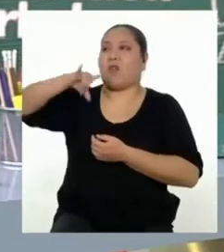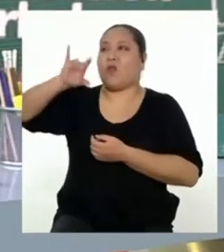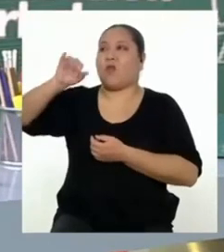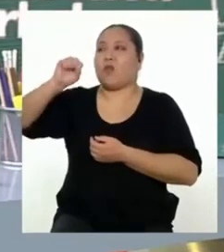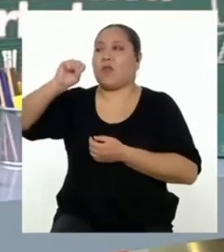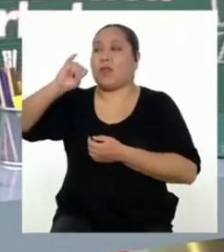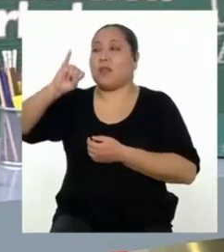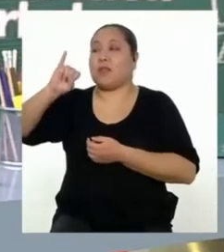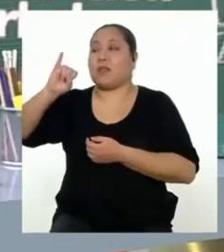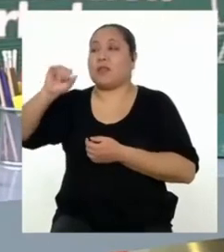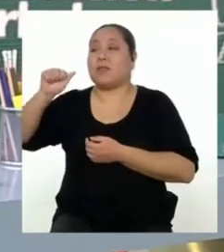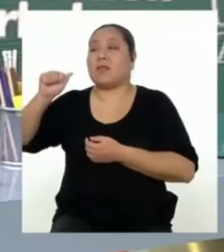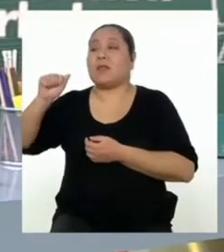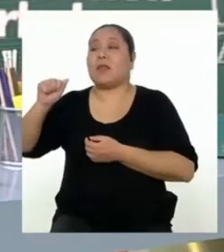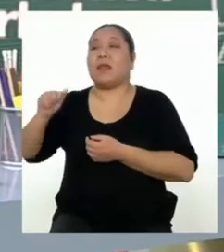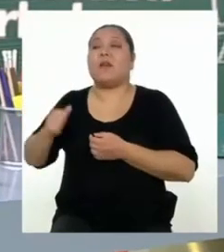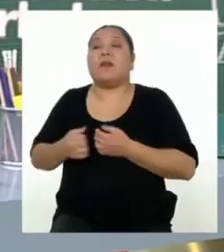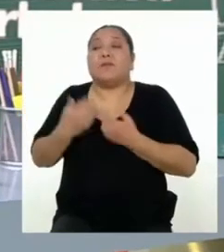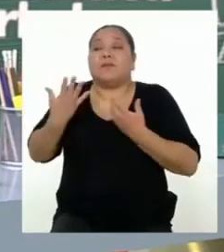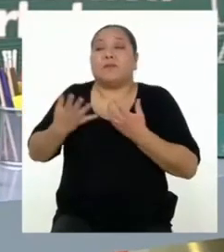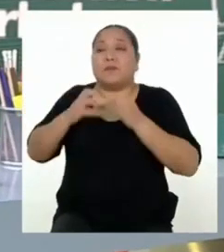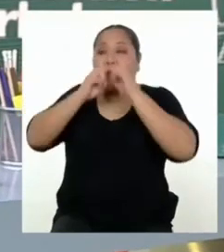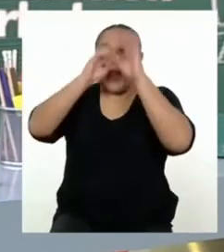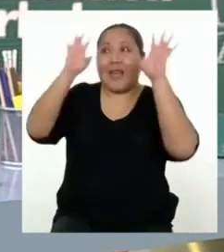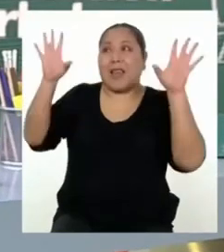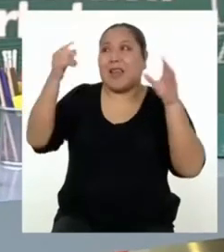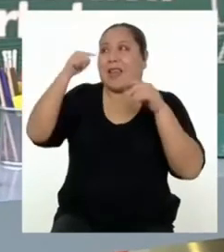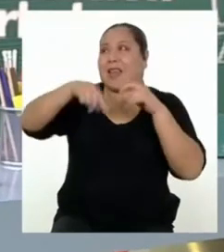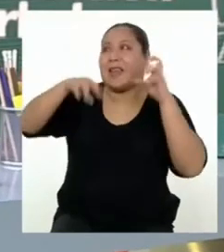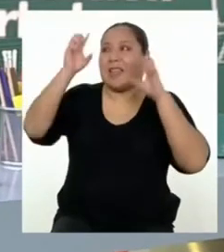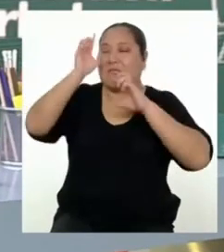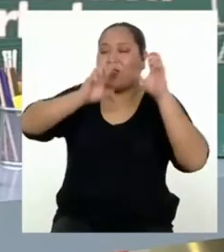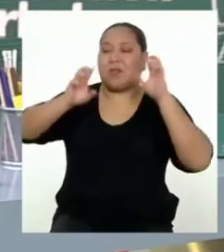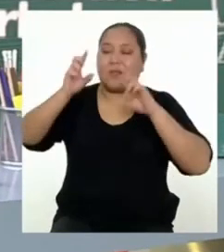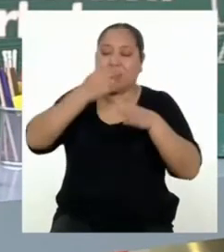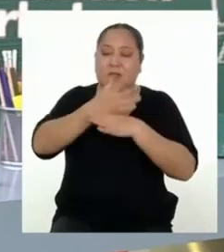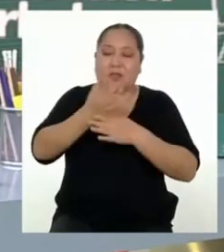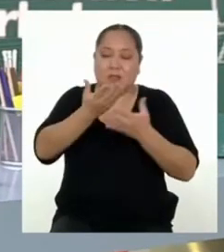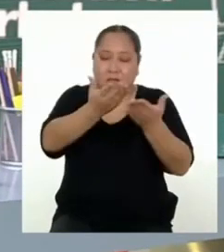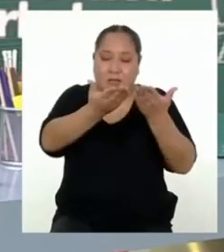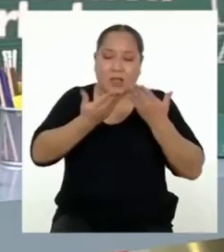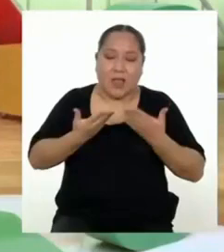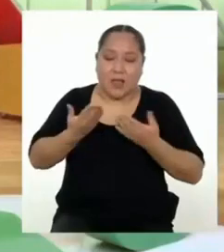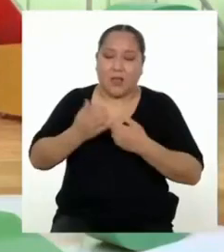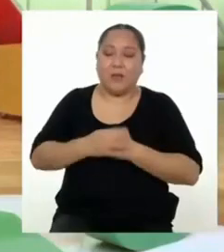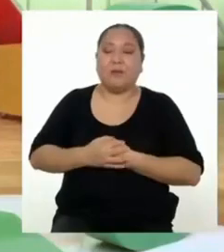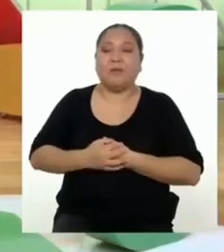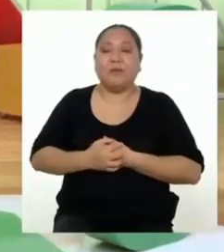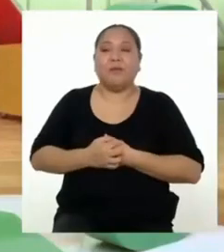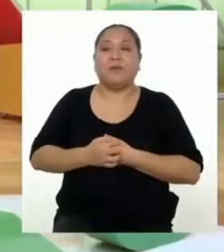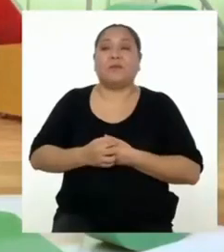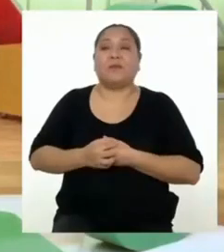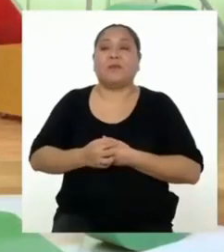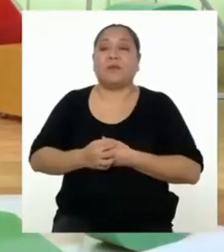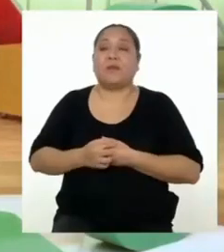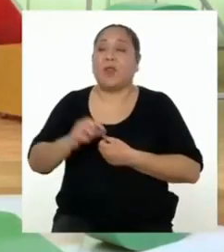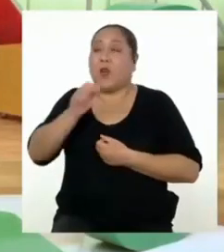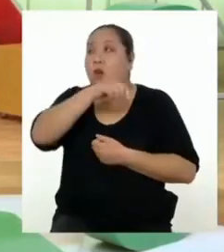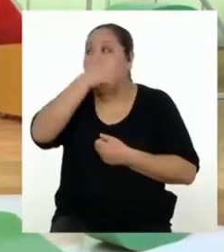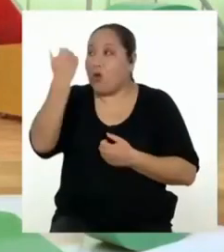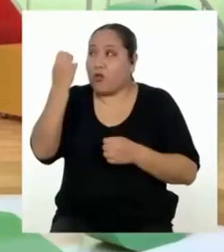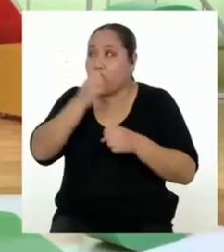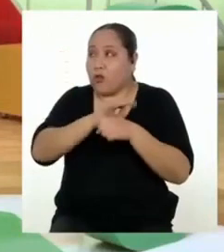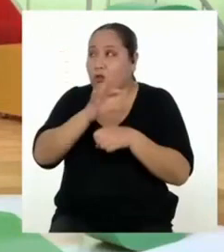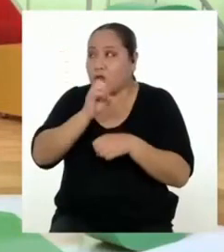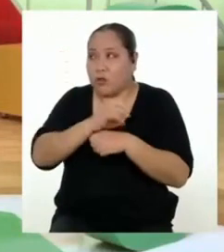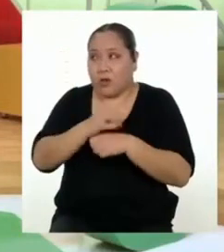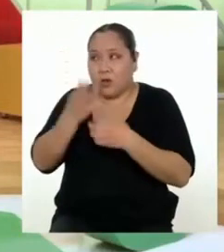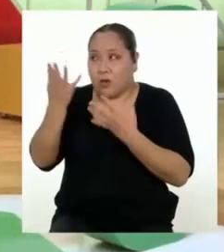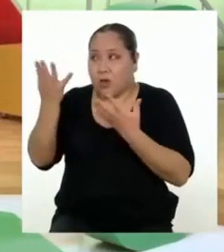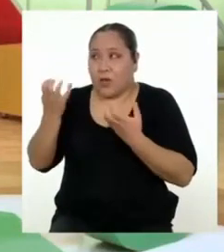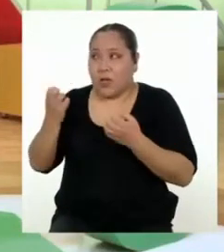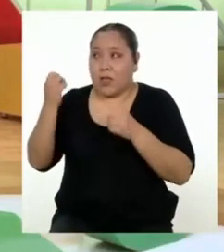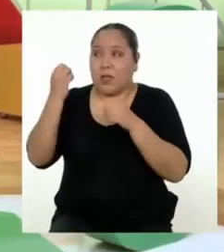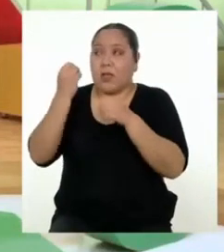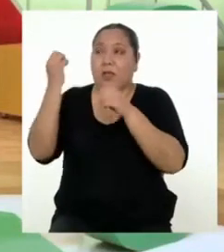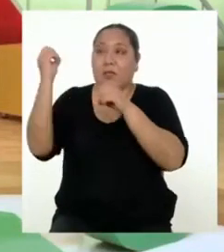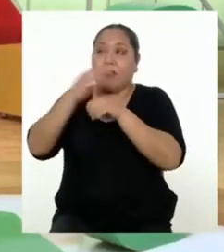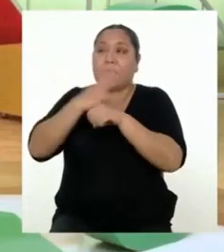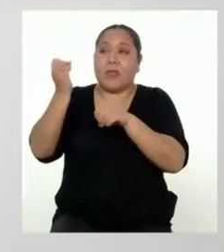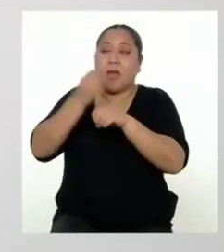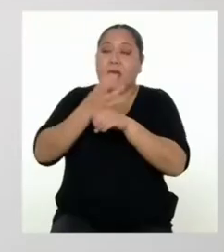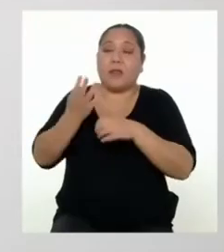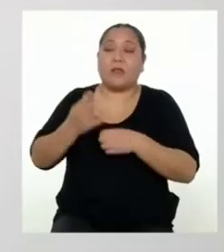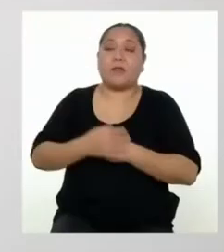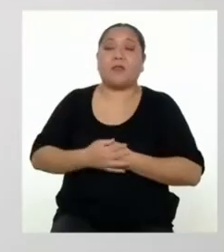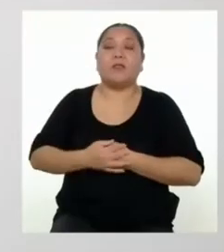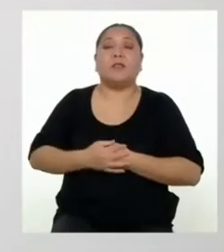por sus respuestas y por aclarar las dudas que hoy nos han compartido nuestras amigas y amigos. ¿Alguna recomendación adicional que quieras darnos